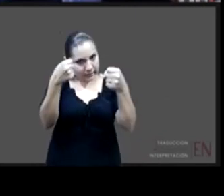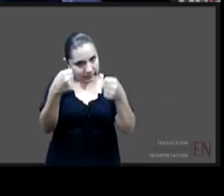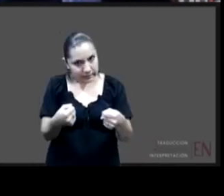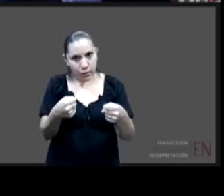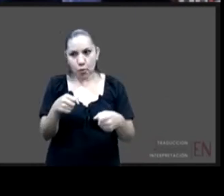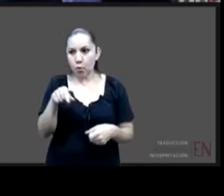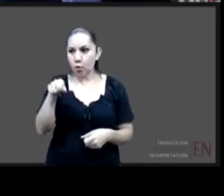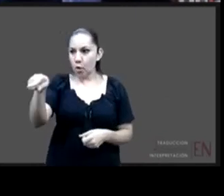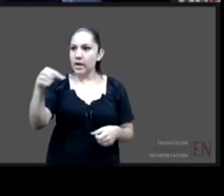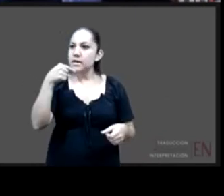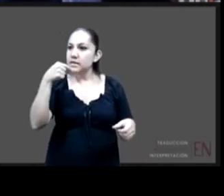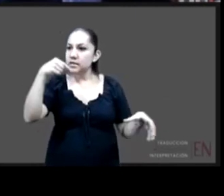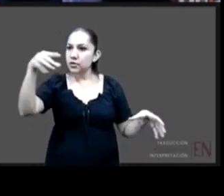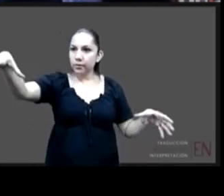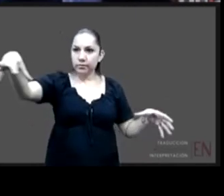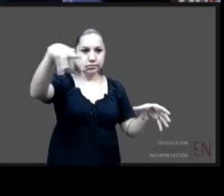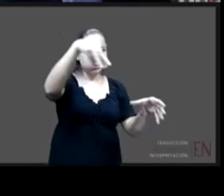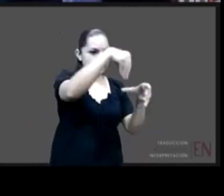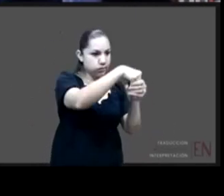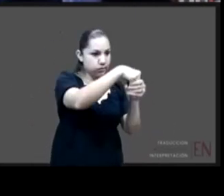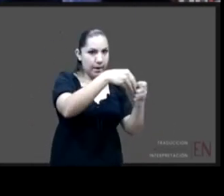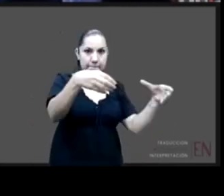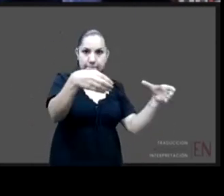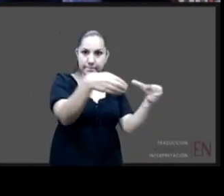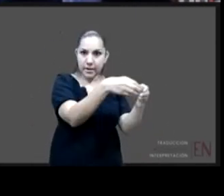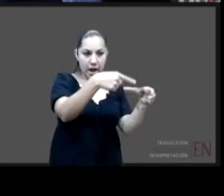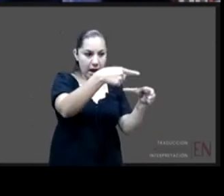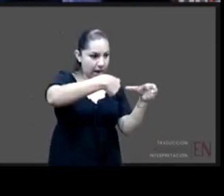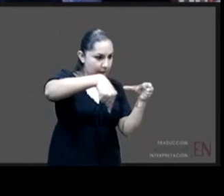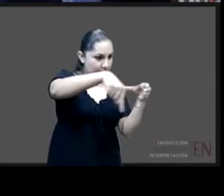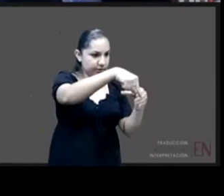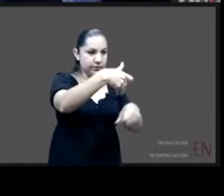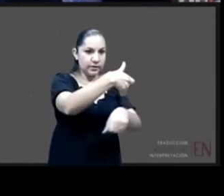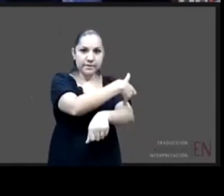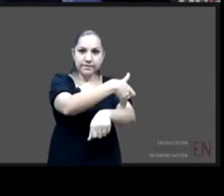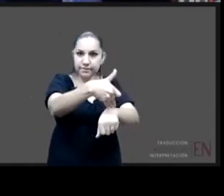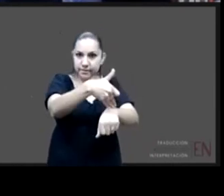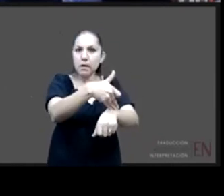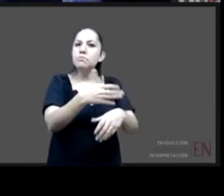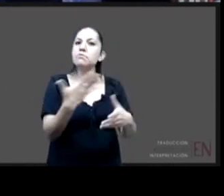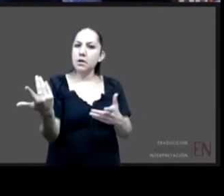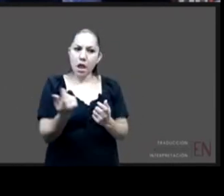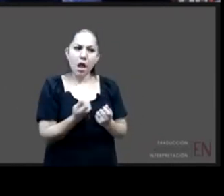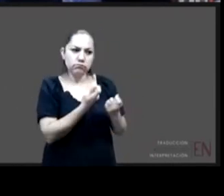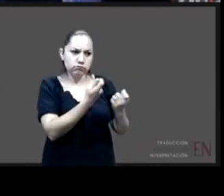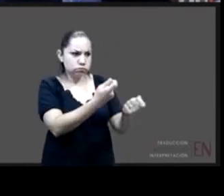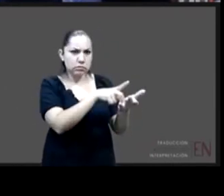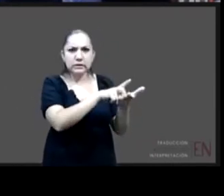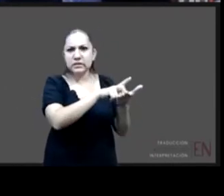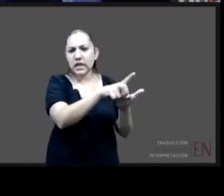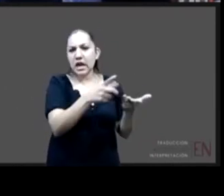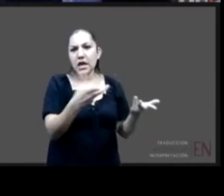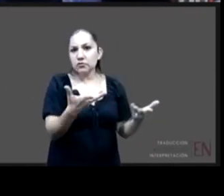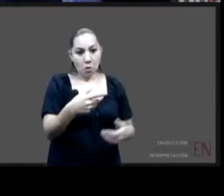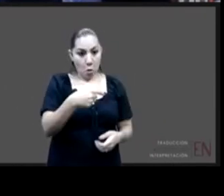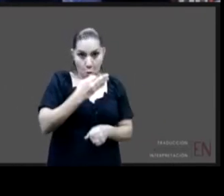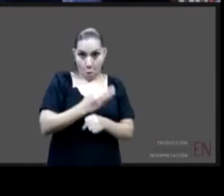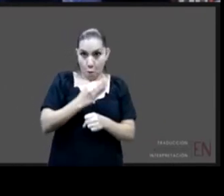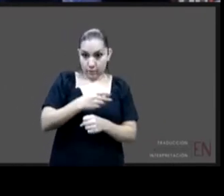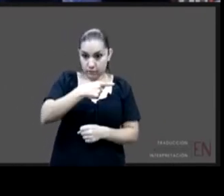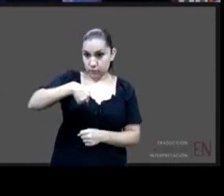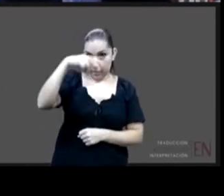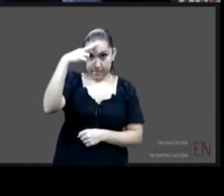seguras la alternativa de cuidado que estamos ofreciendo en estos momentos tampoco es una